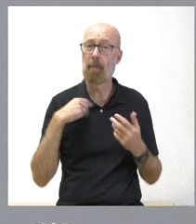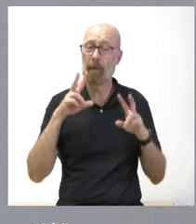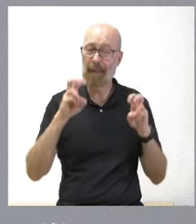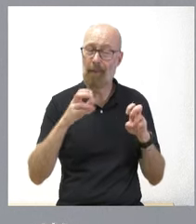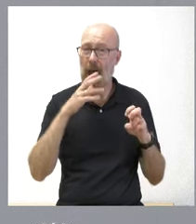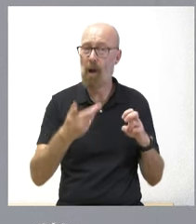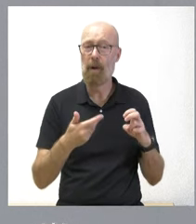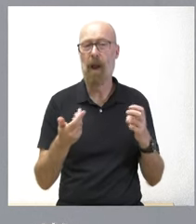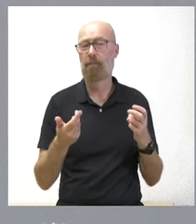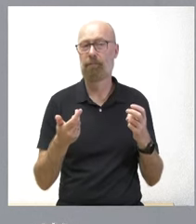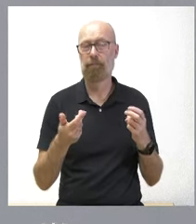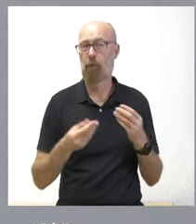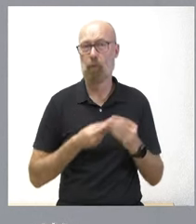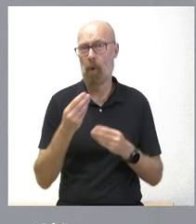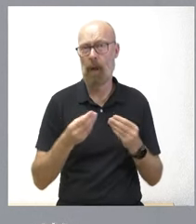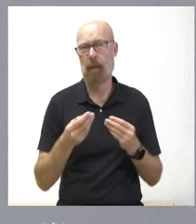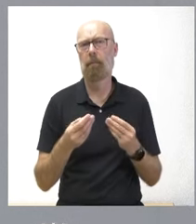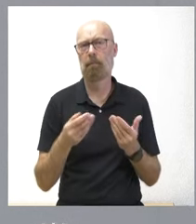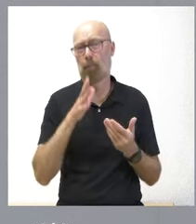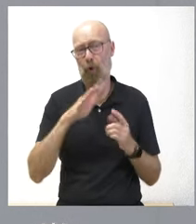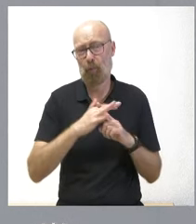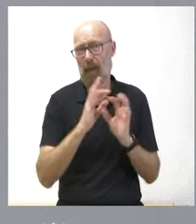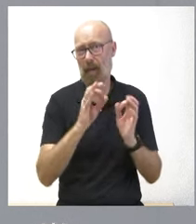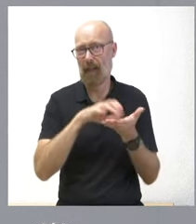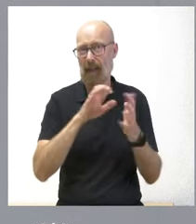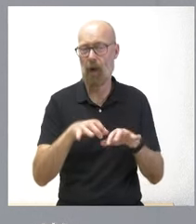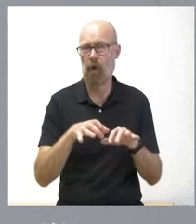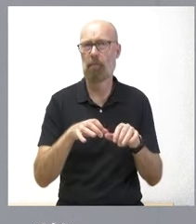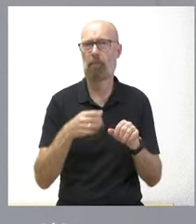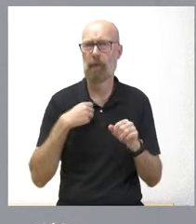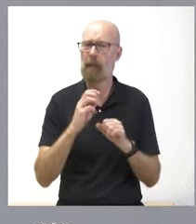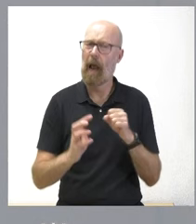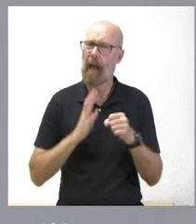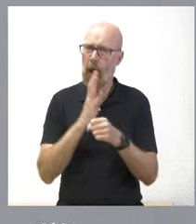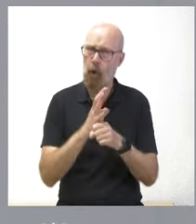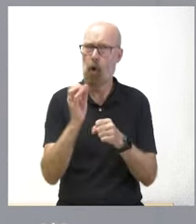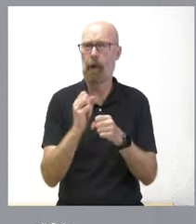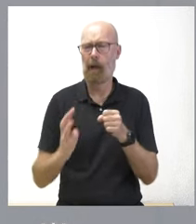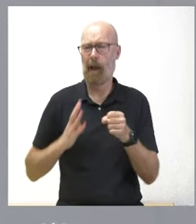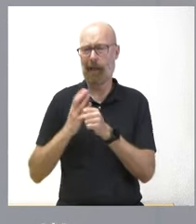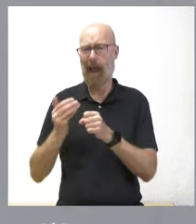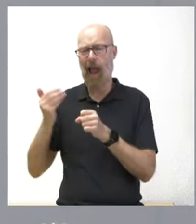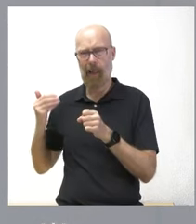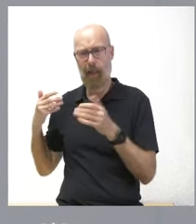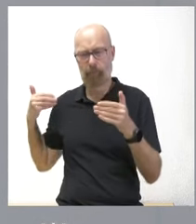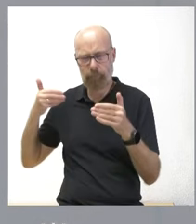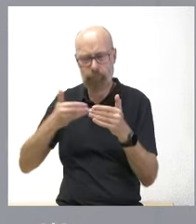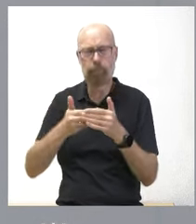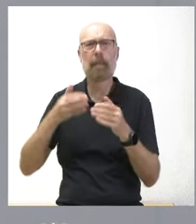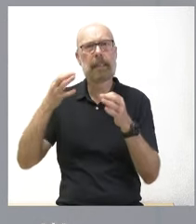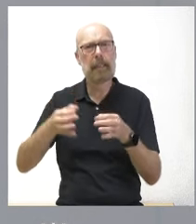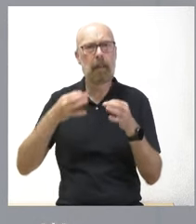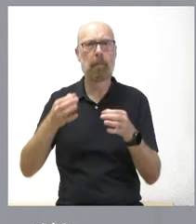circunstancias políticas de Castilla y León. Lo hemos tenido siempre en esta legislatura y en la anterior. Es una señal de identidad también de